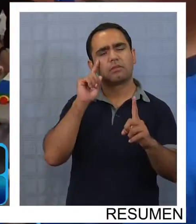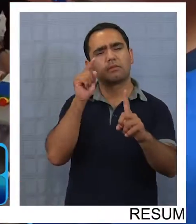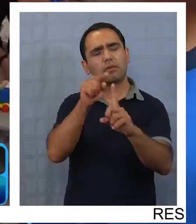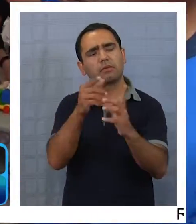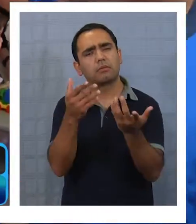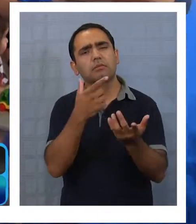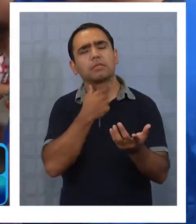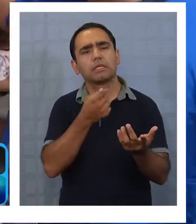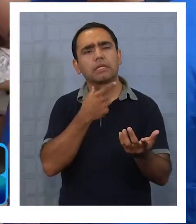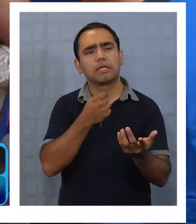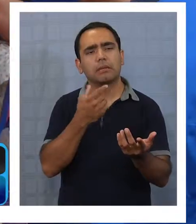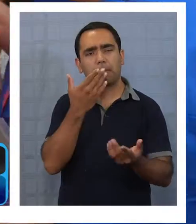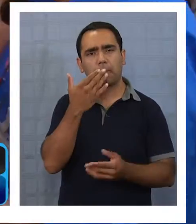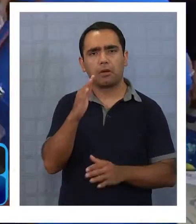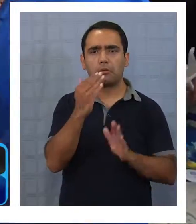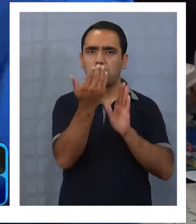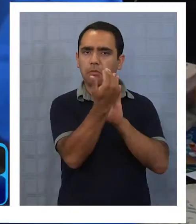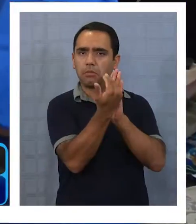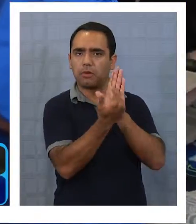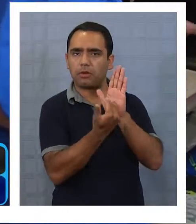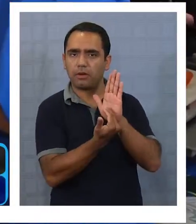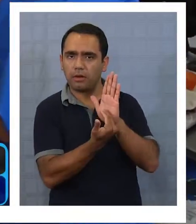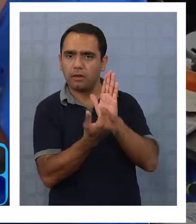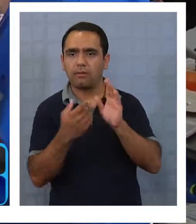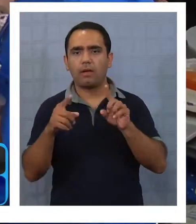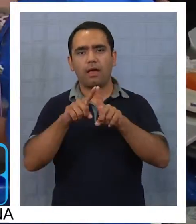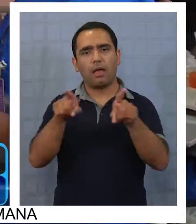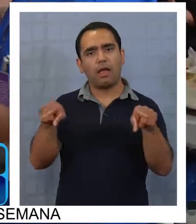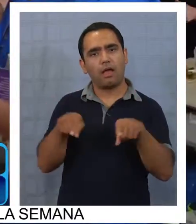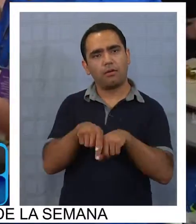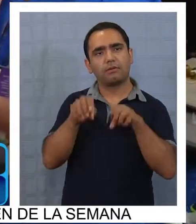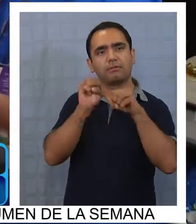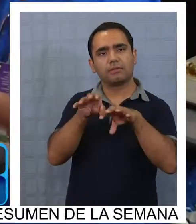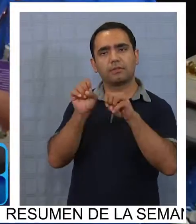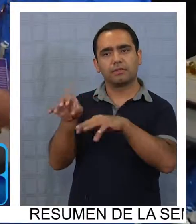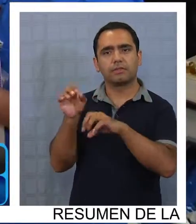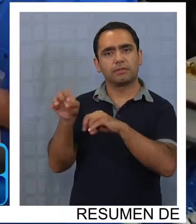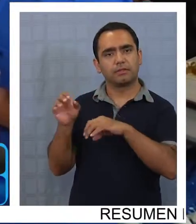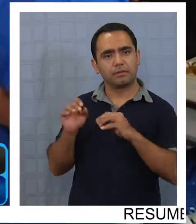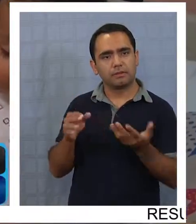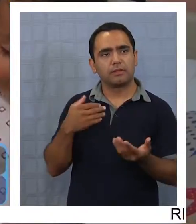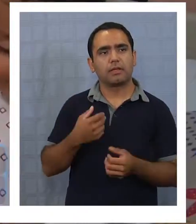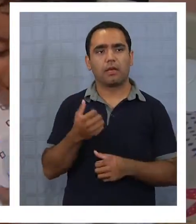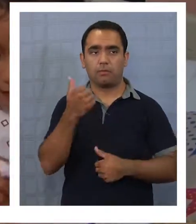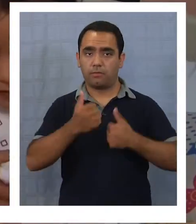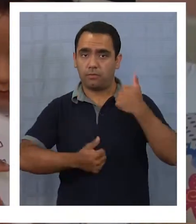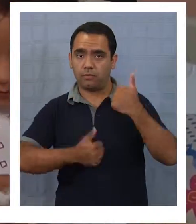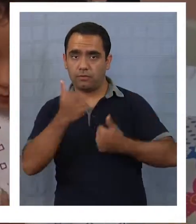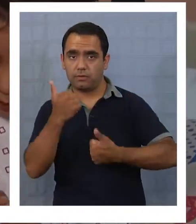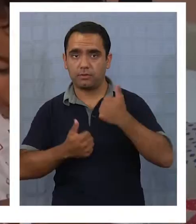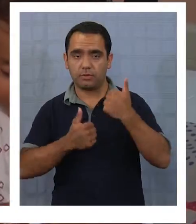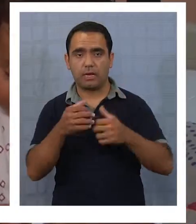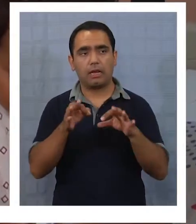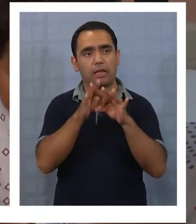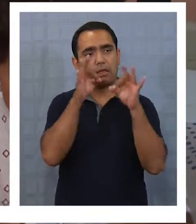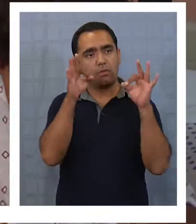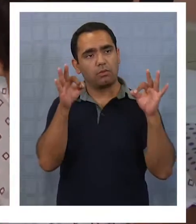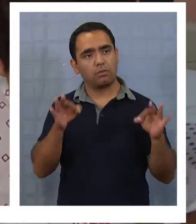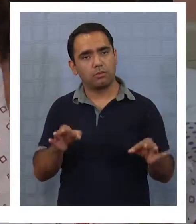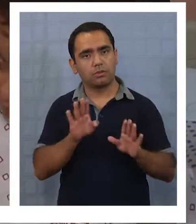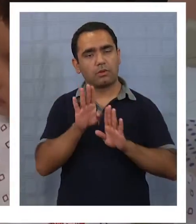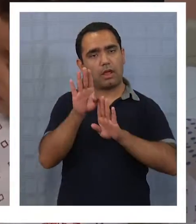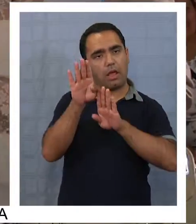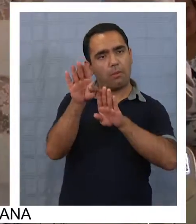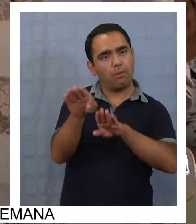es que se inauguró el programa Aulas Hospitalarias. La iniciativa contará con profesionales de la educación que